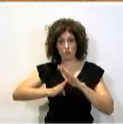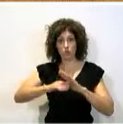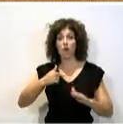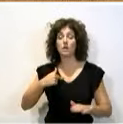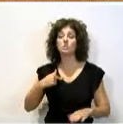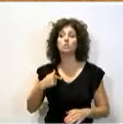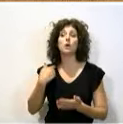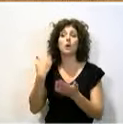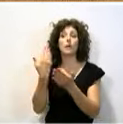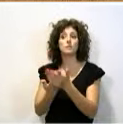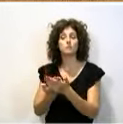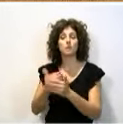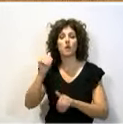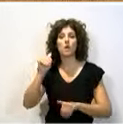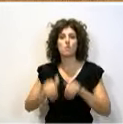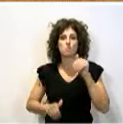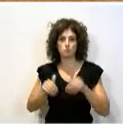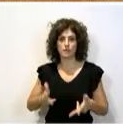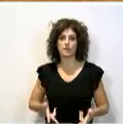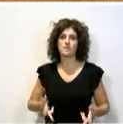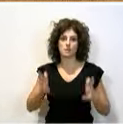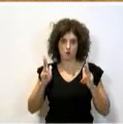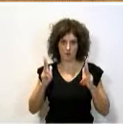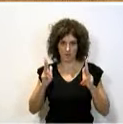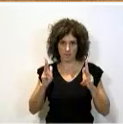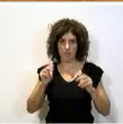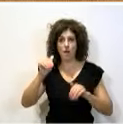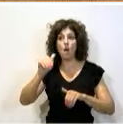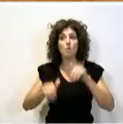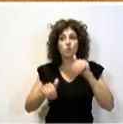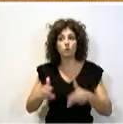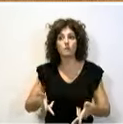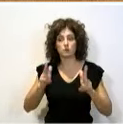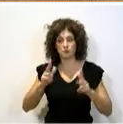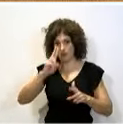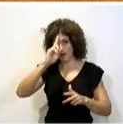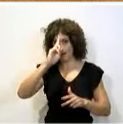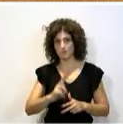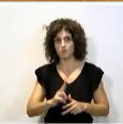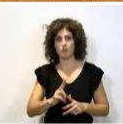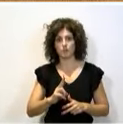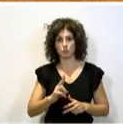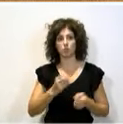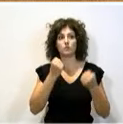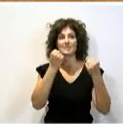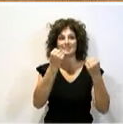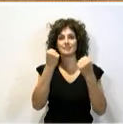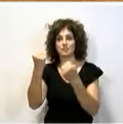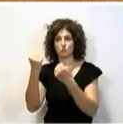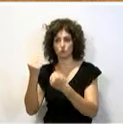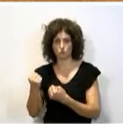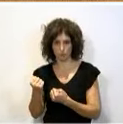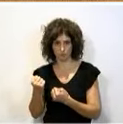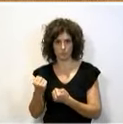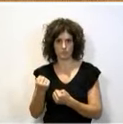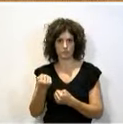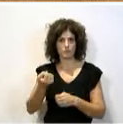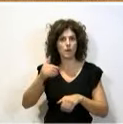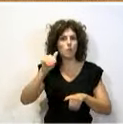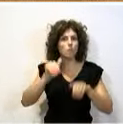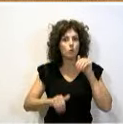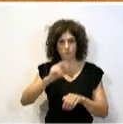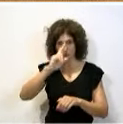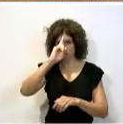que votemos democracia, que votemos respeto a las instituciones y, sobre todo, que votemos